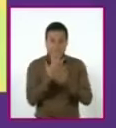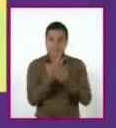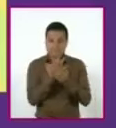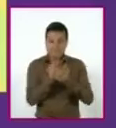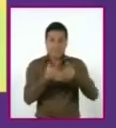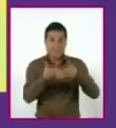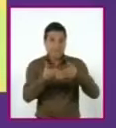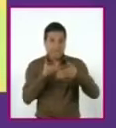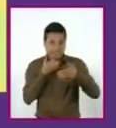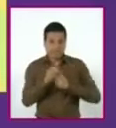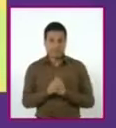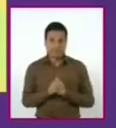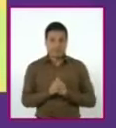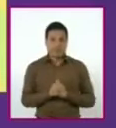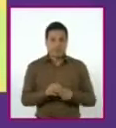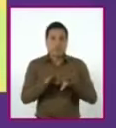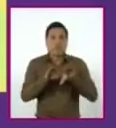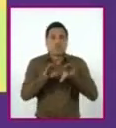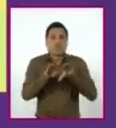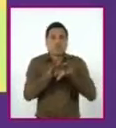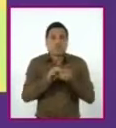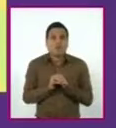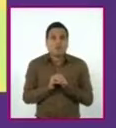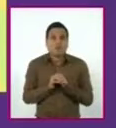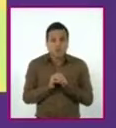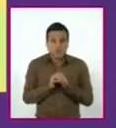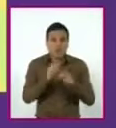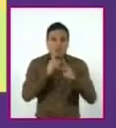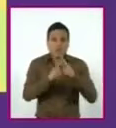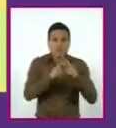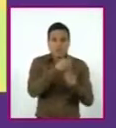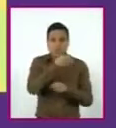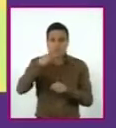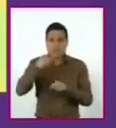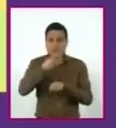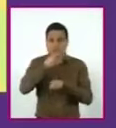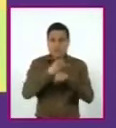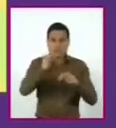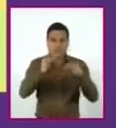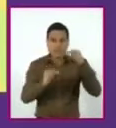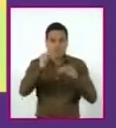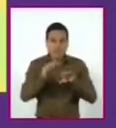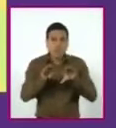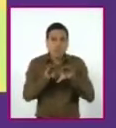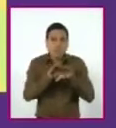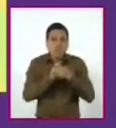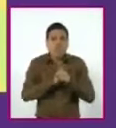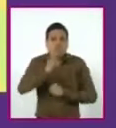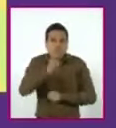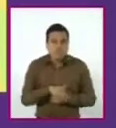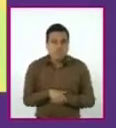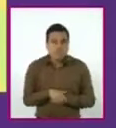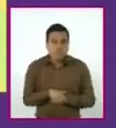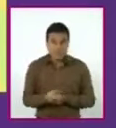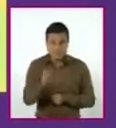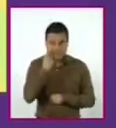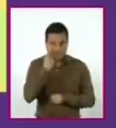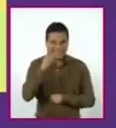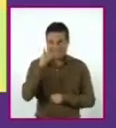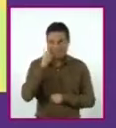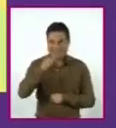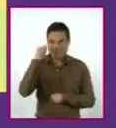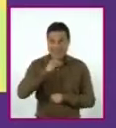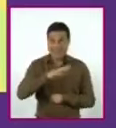vamos a ver cómo se identifican las ecuaciones de segundo grado. Estas ecuaciones se identifican por tener un